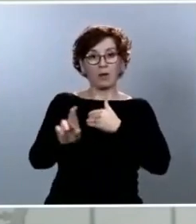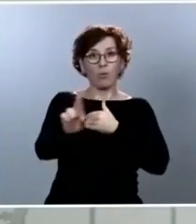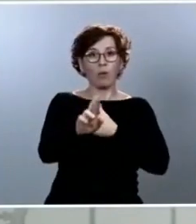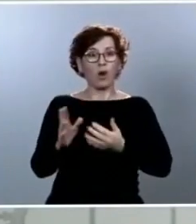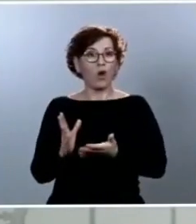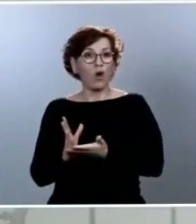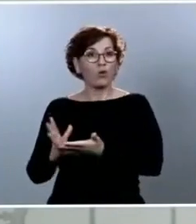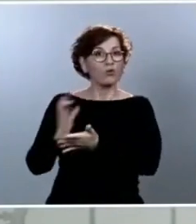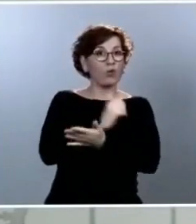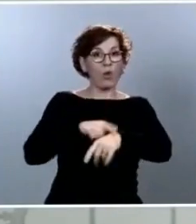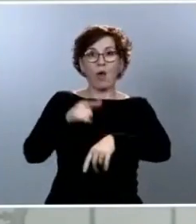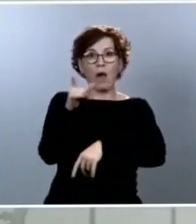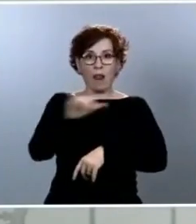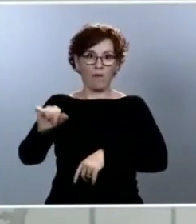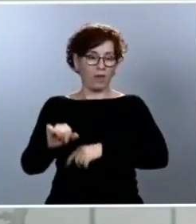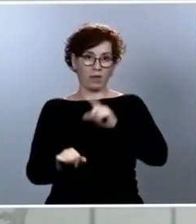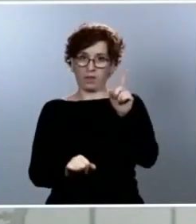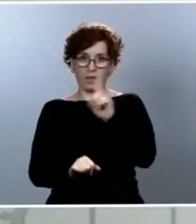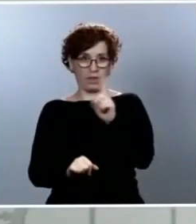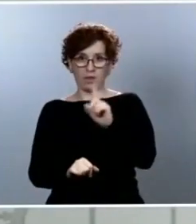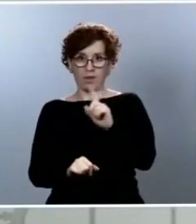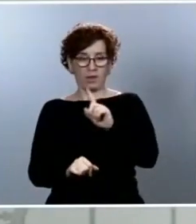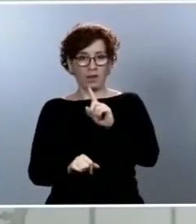sino que van a estar, lógicamente,